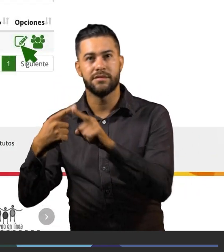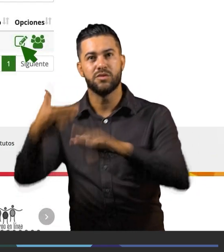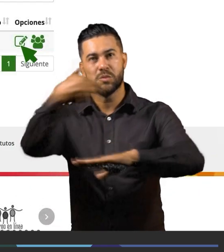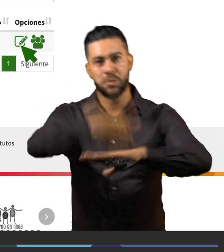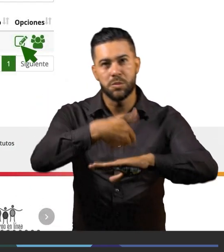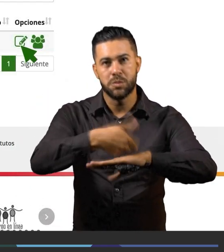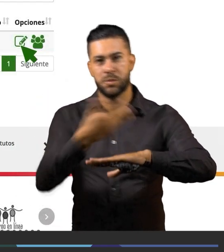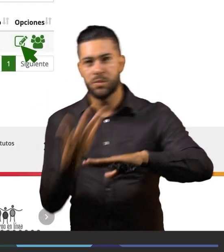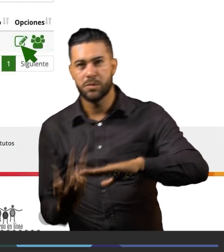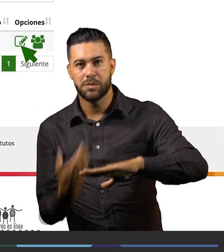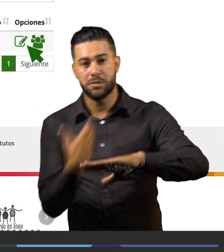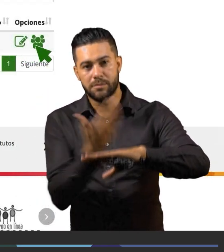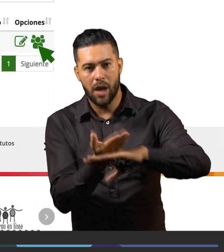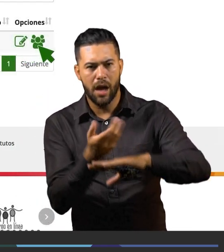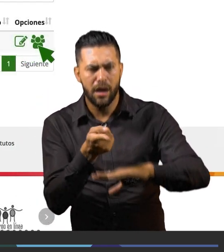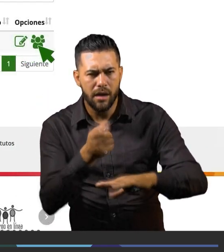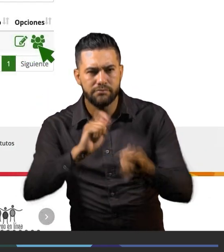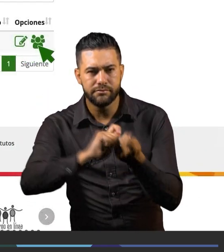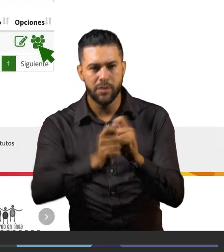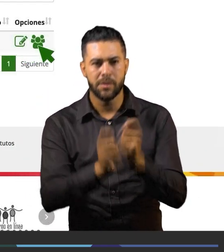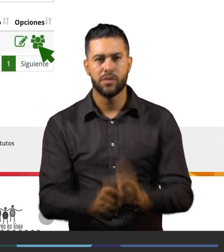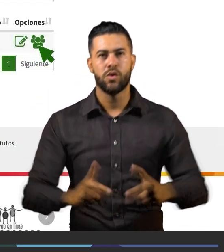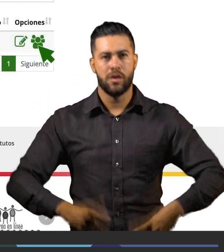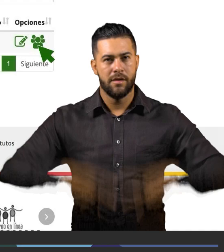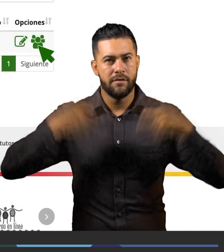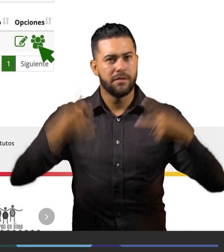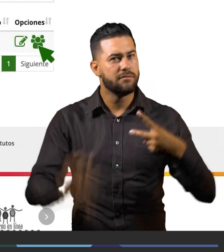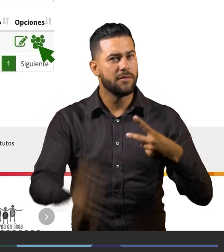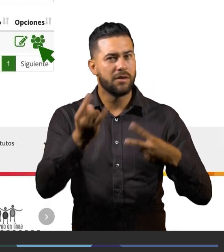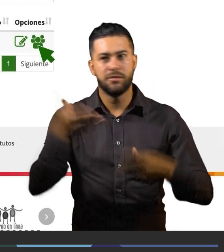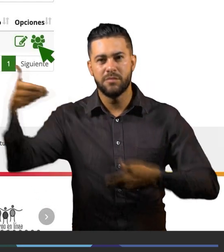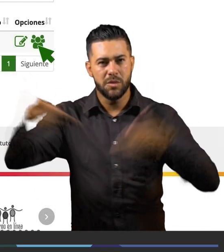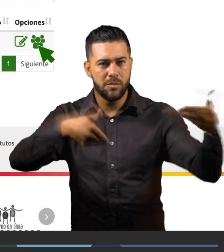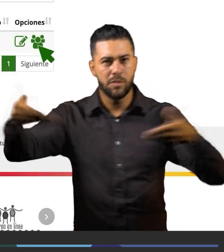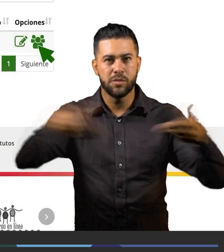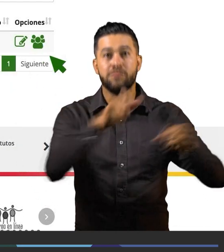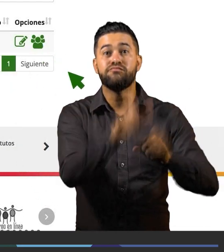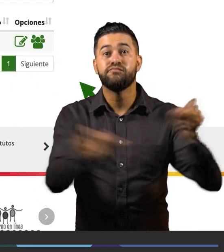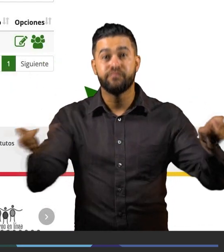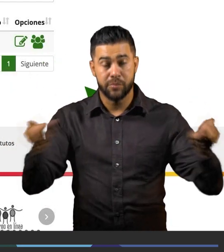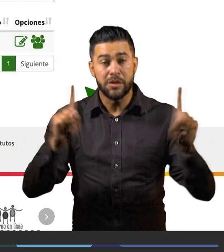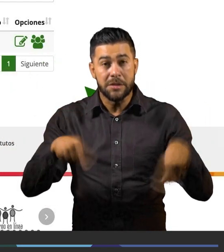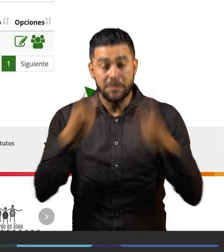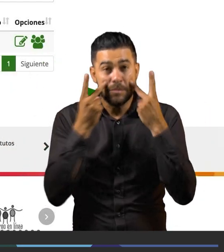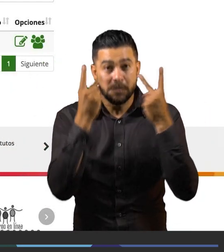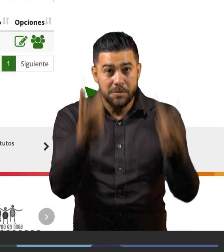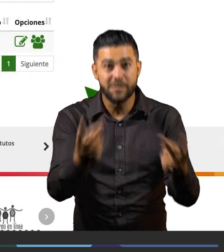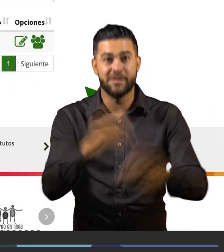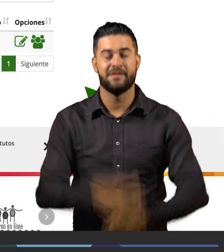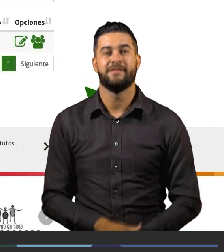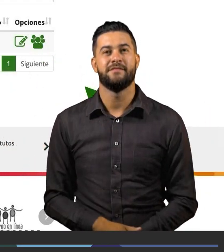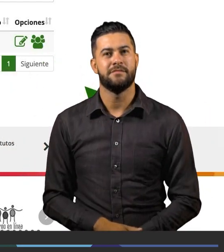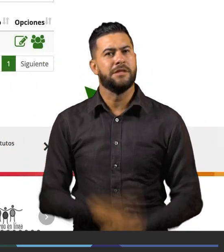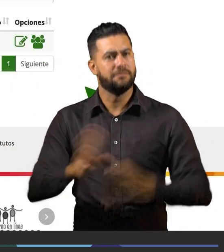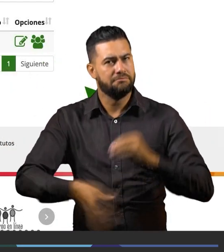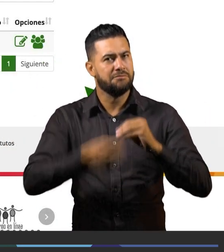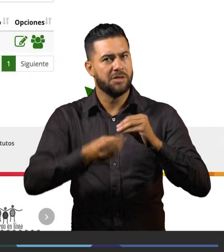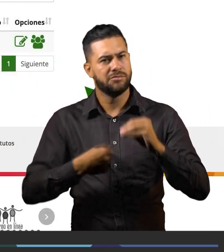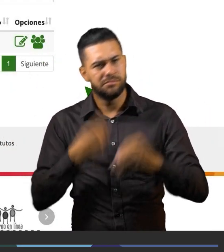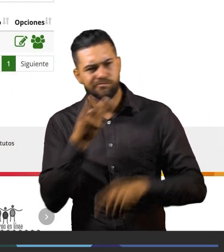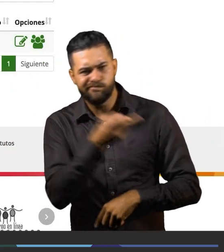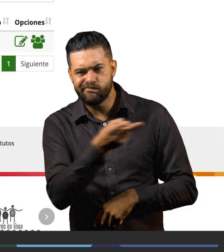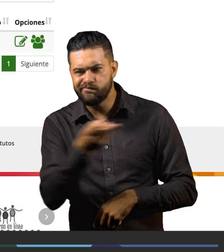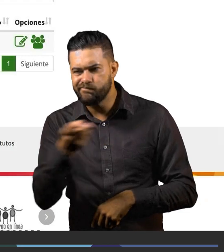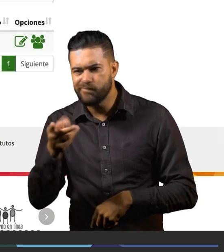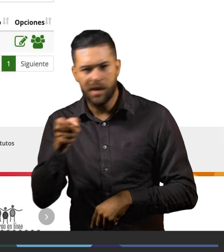solicitar la edición de tu vacante y las hojas de vida de los postulantes. También podrás indicar si alguno de